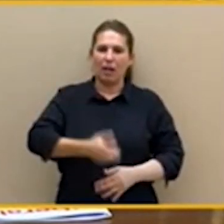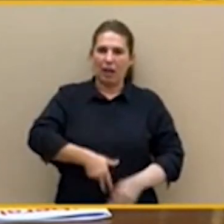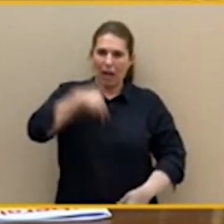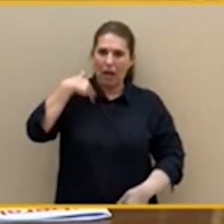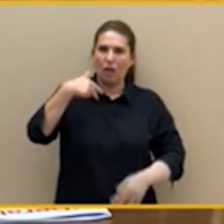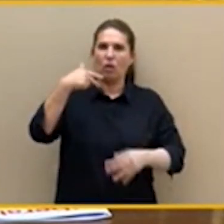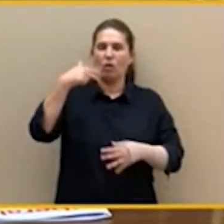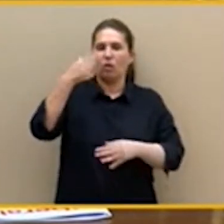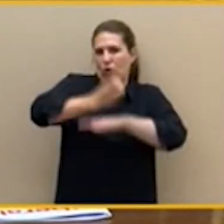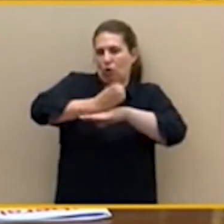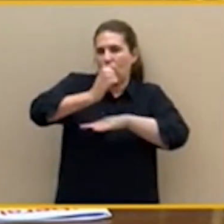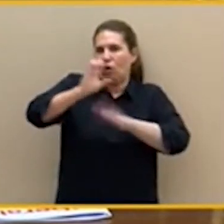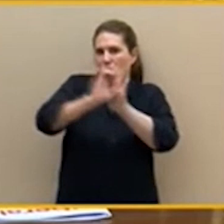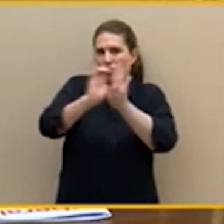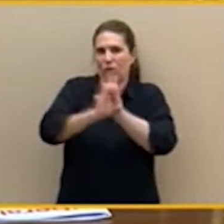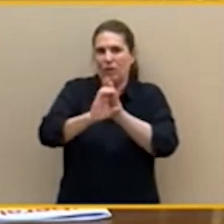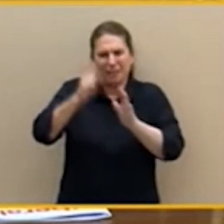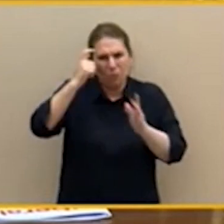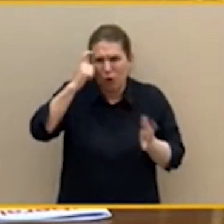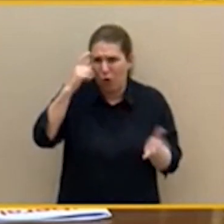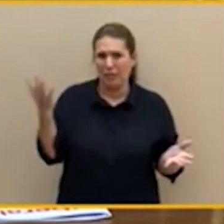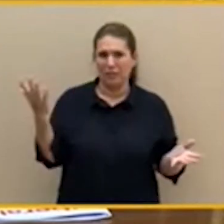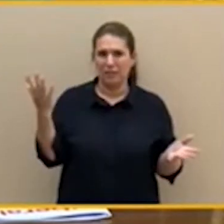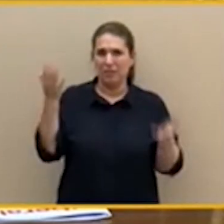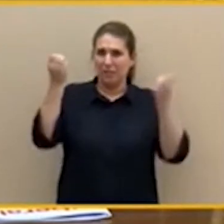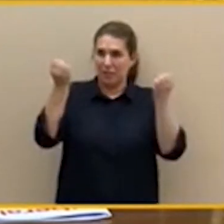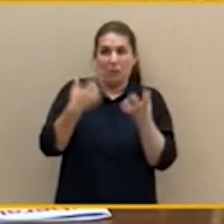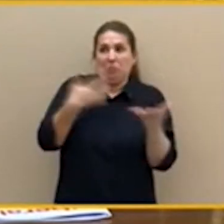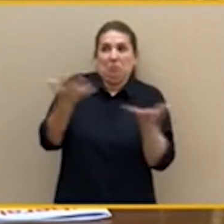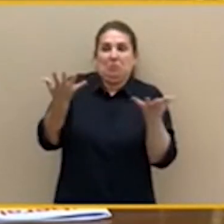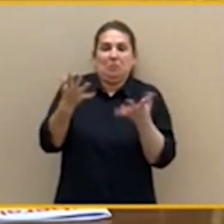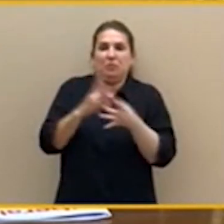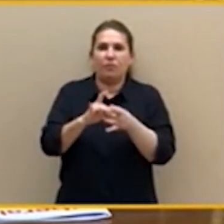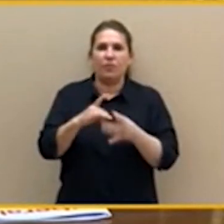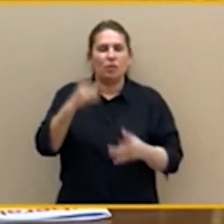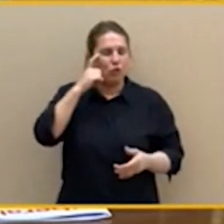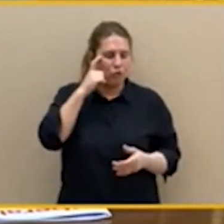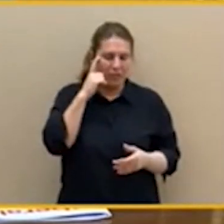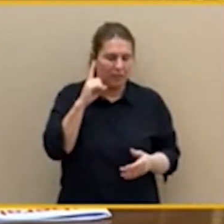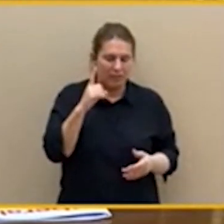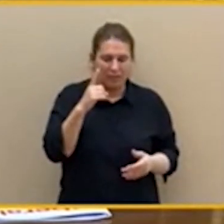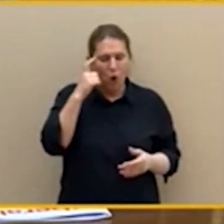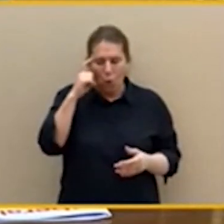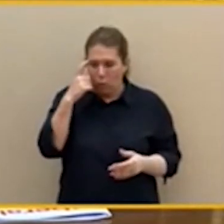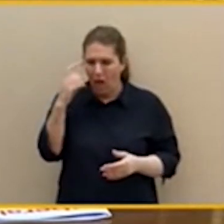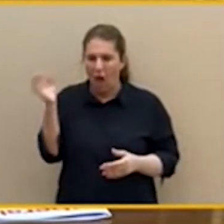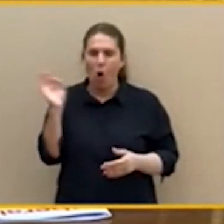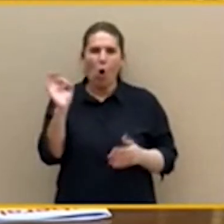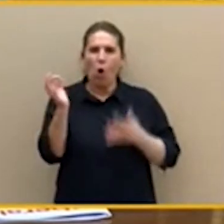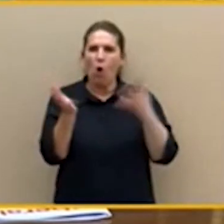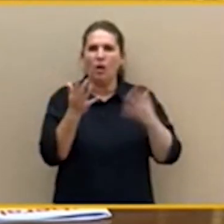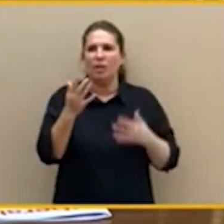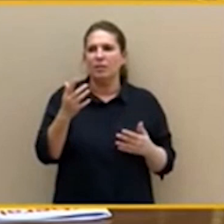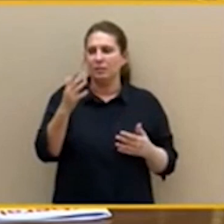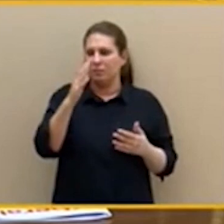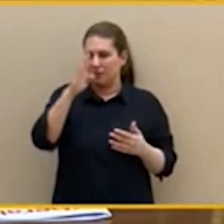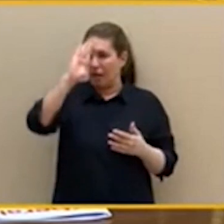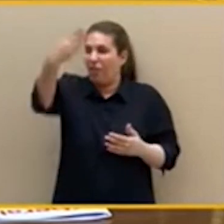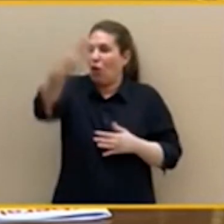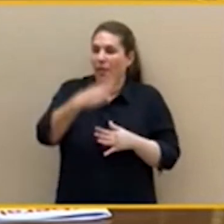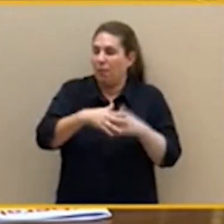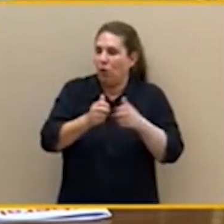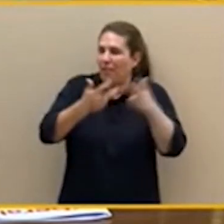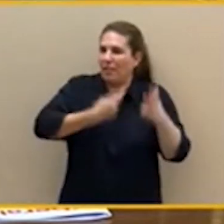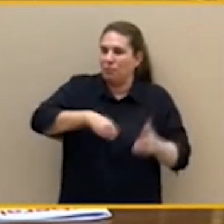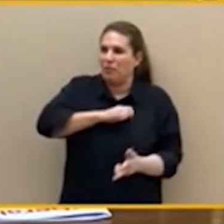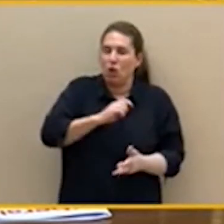que, no sé si roza la locura o la traición a la democracia española, rompan ustedes las negociaciones con